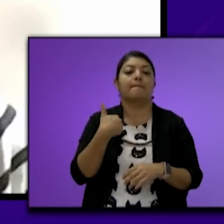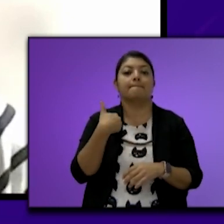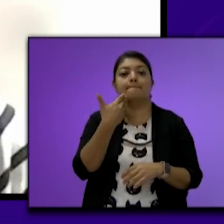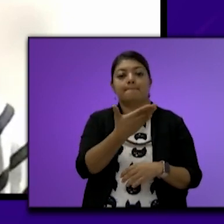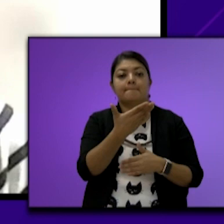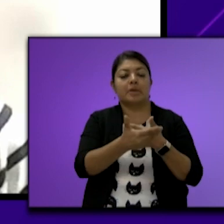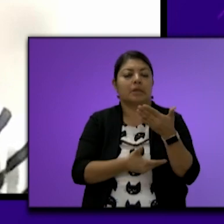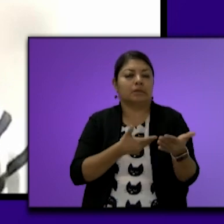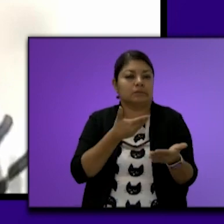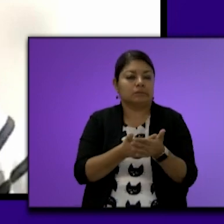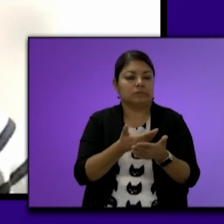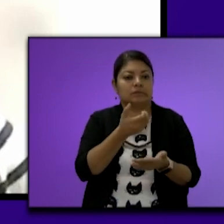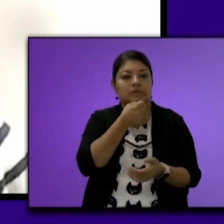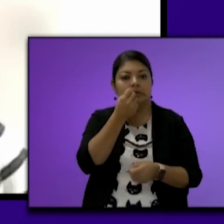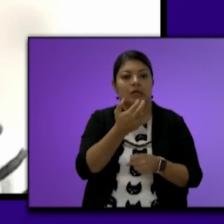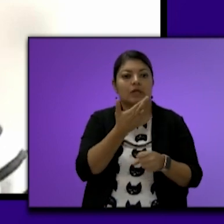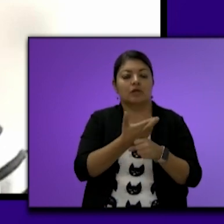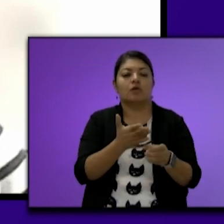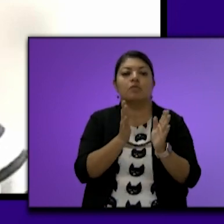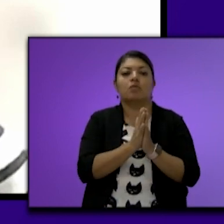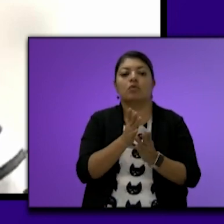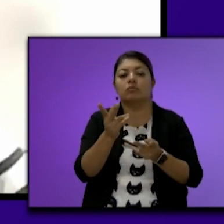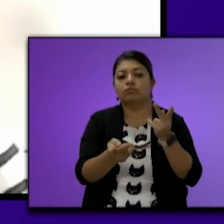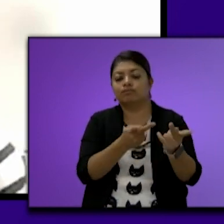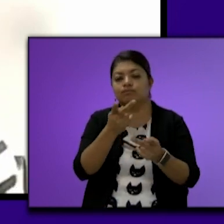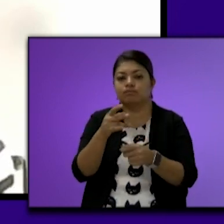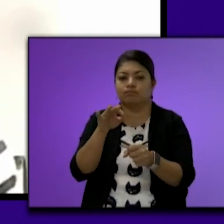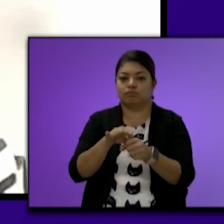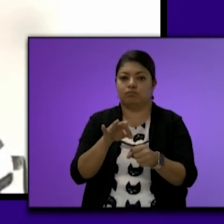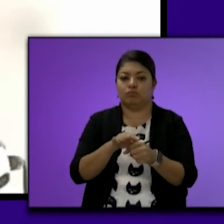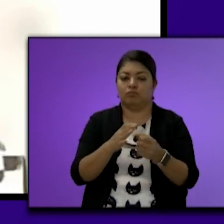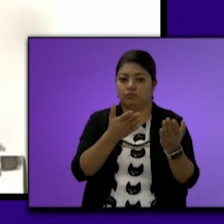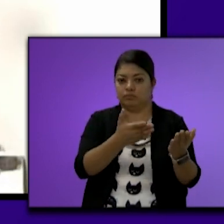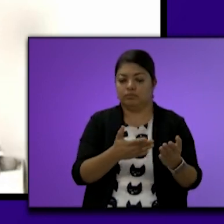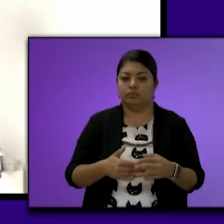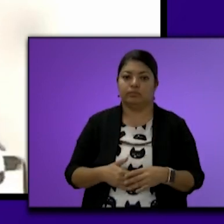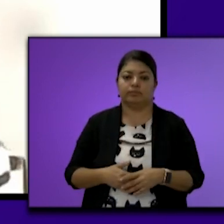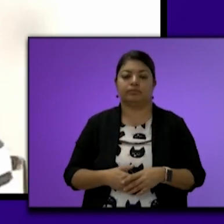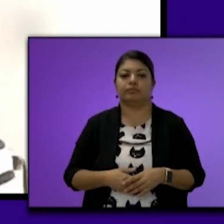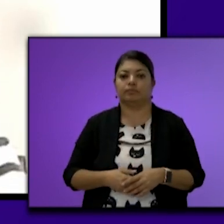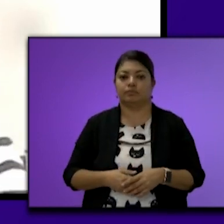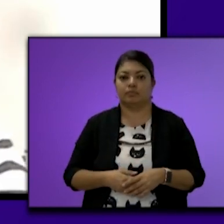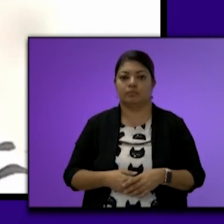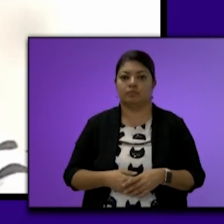amablemente a nuestra secretaria Levante la votación correspondiente Adelante secretaria